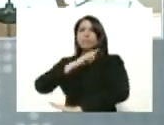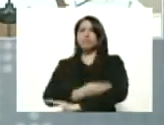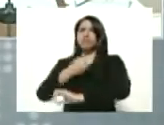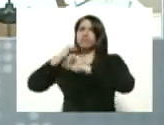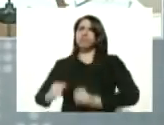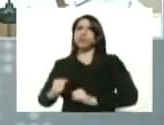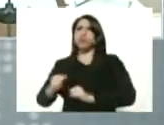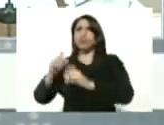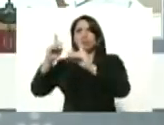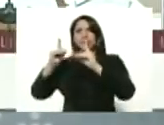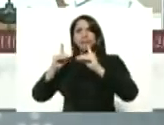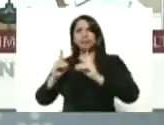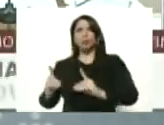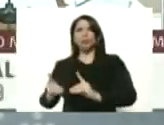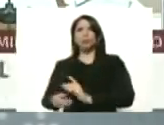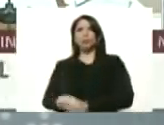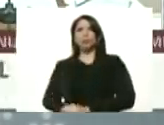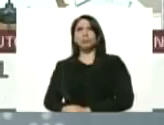por su decisión